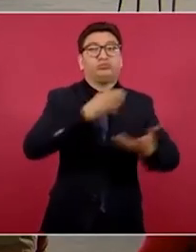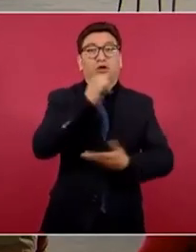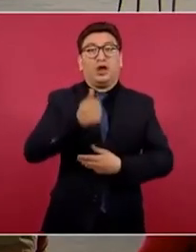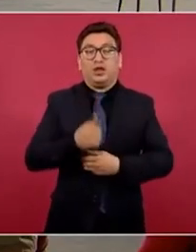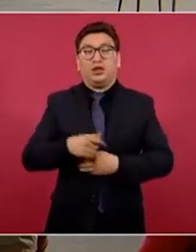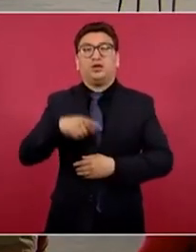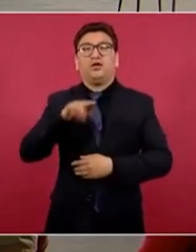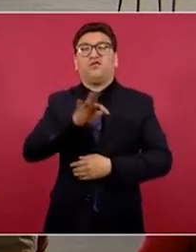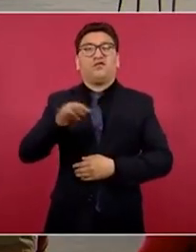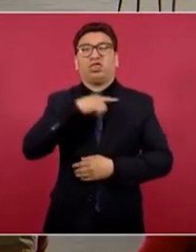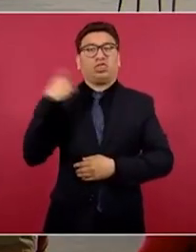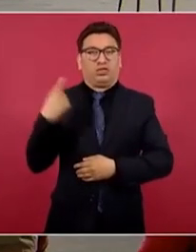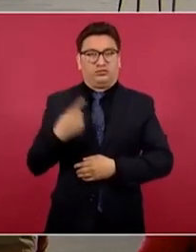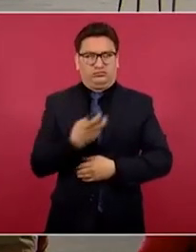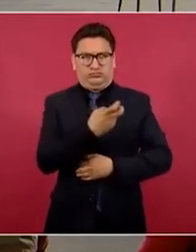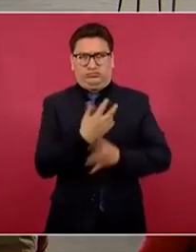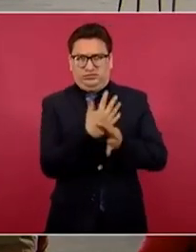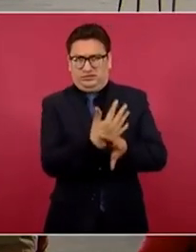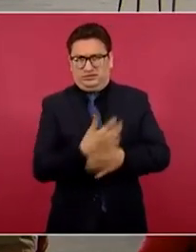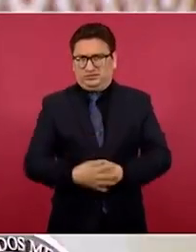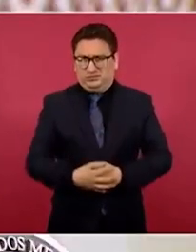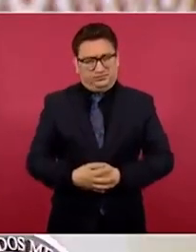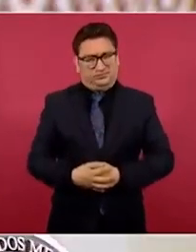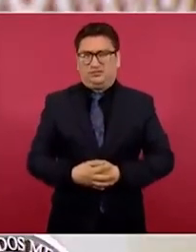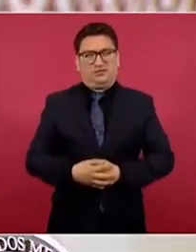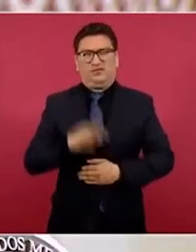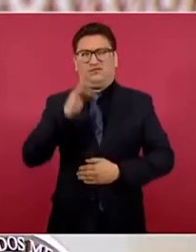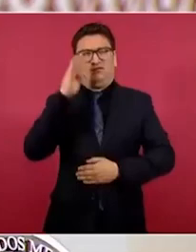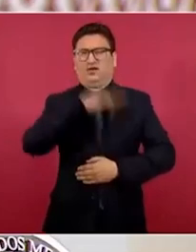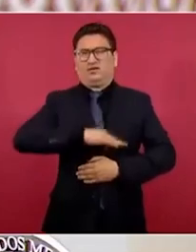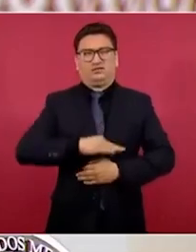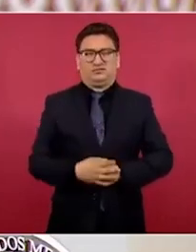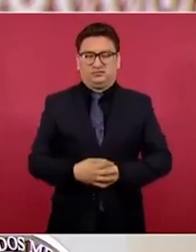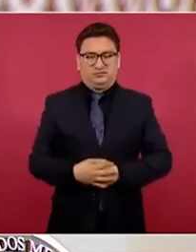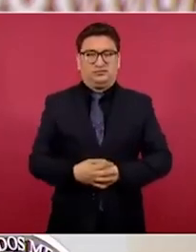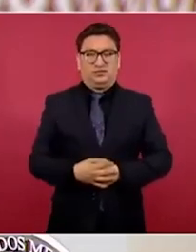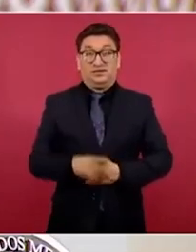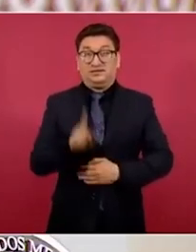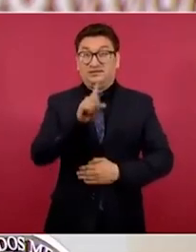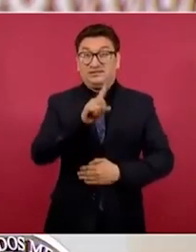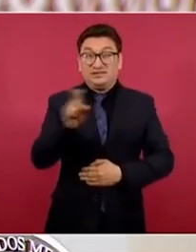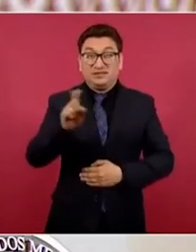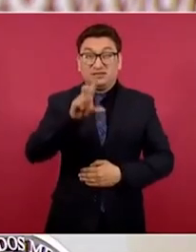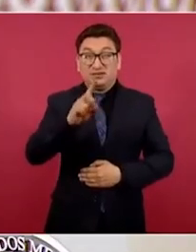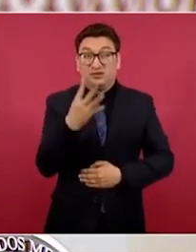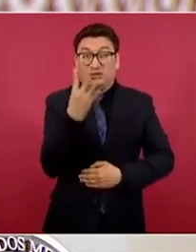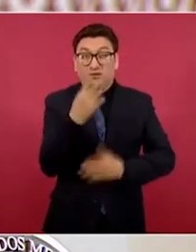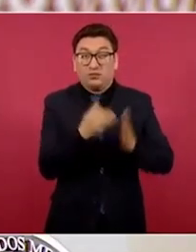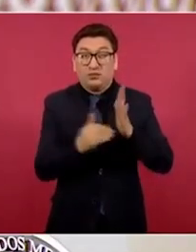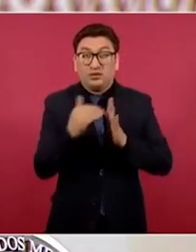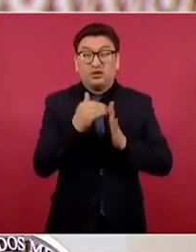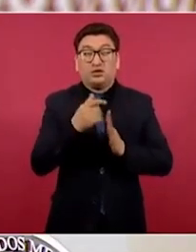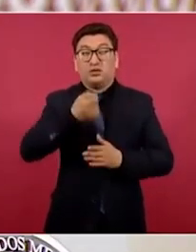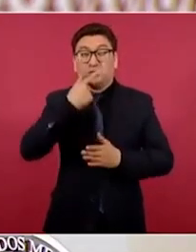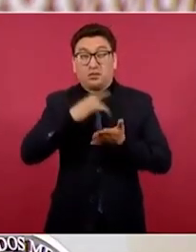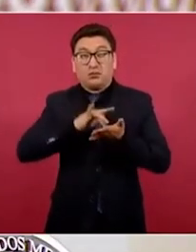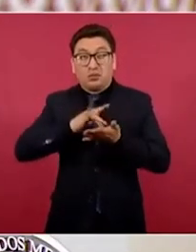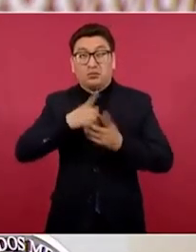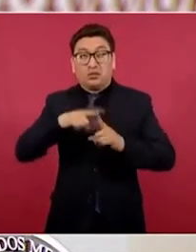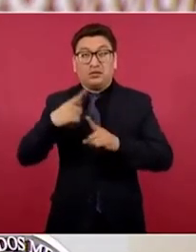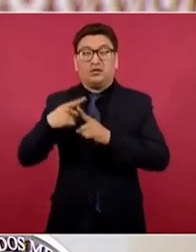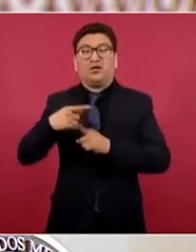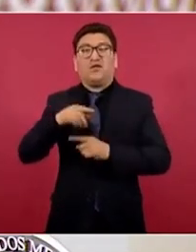como se asegura en el reportaje. Falso que 134 millones de medicinas